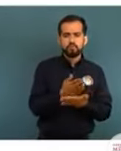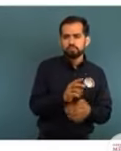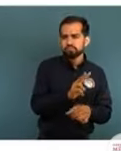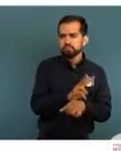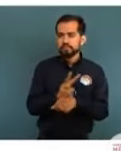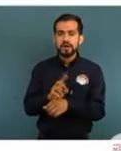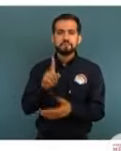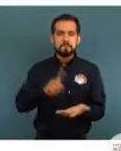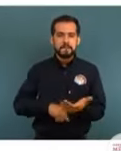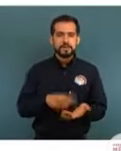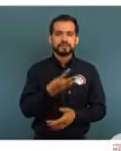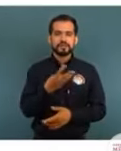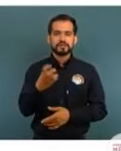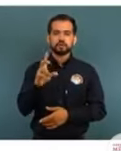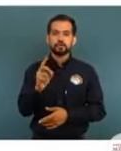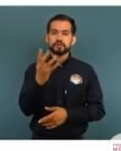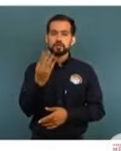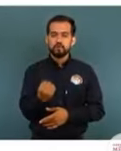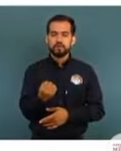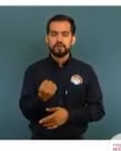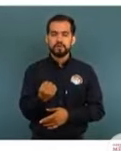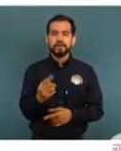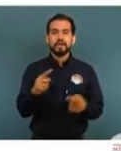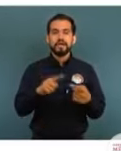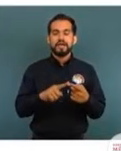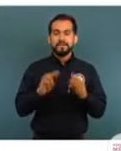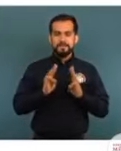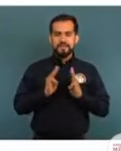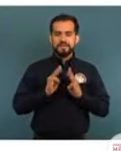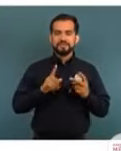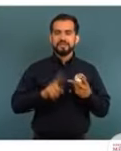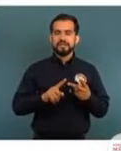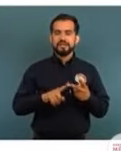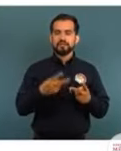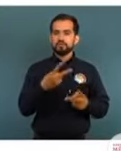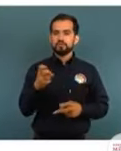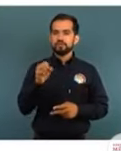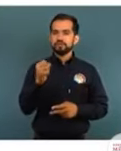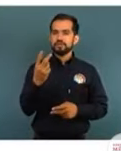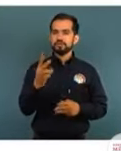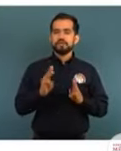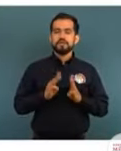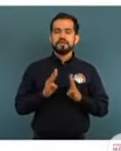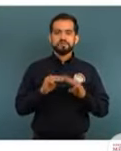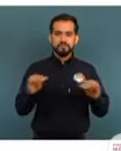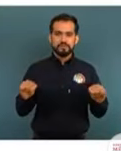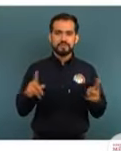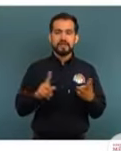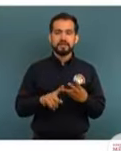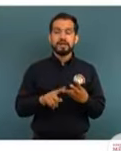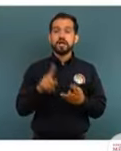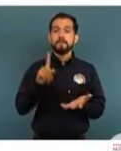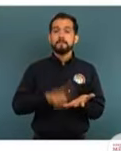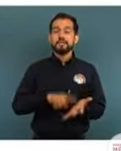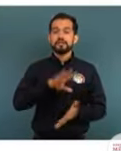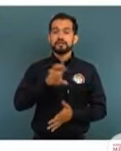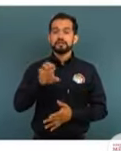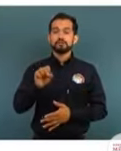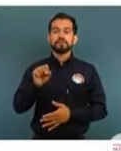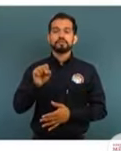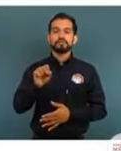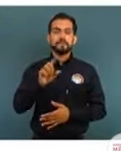1.339 por parte de Sedena, 262 por parte de SEMAR y 1